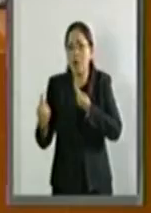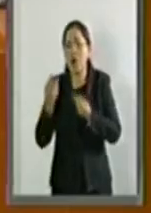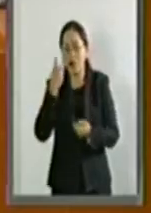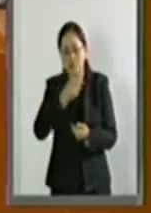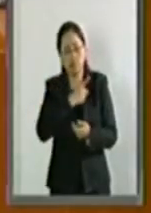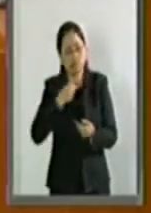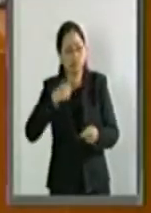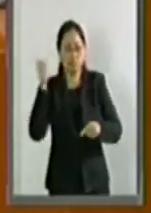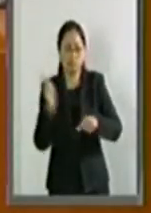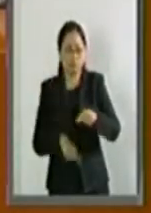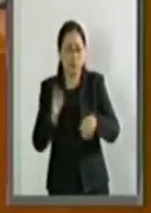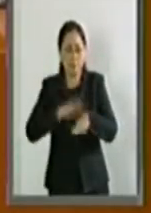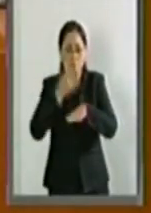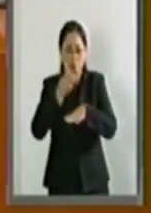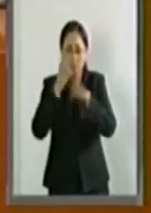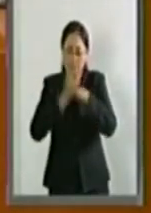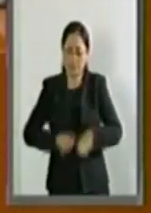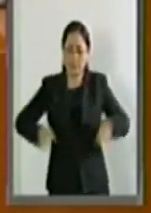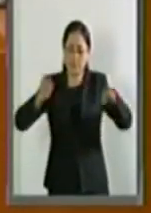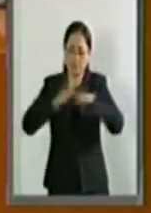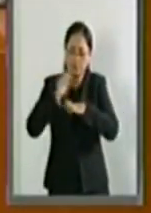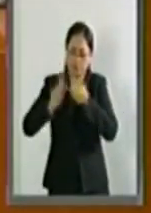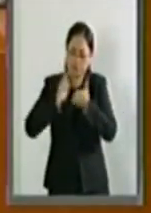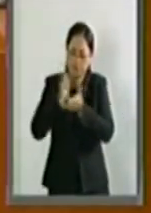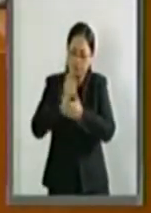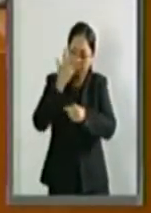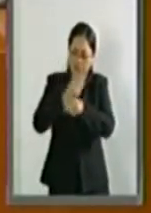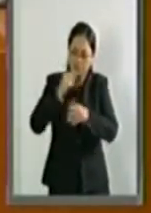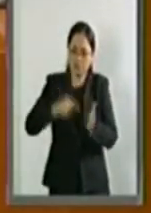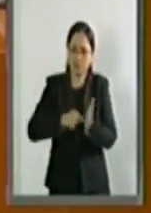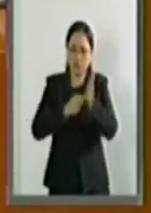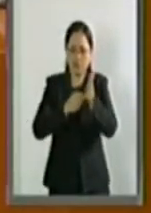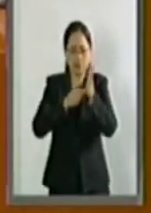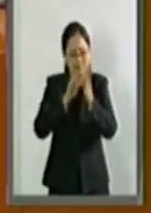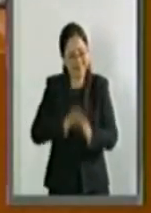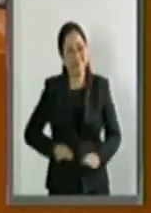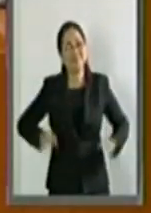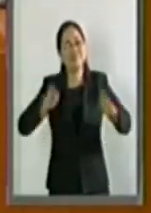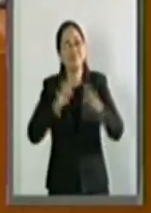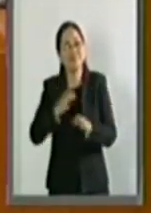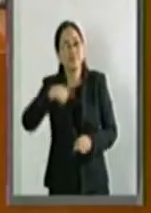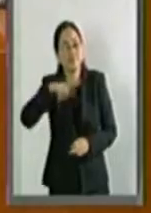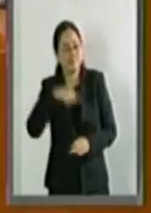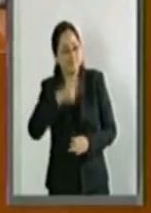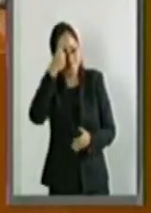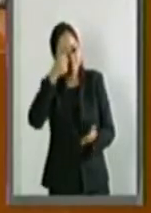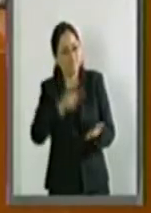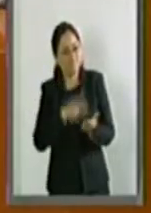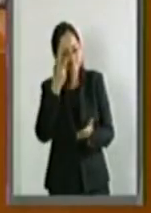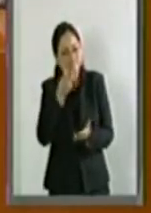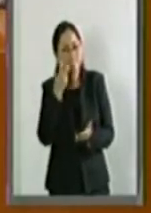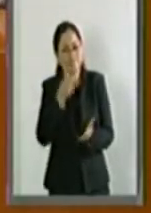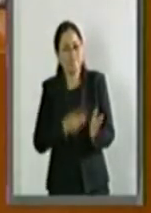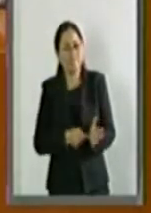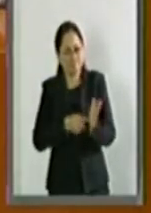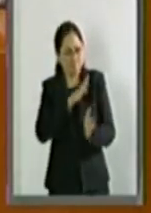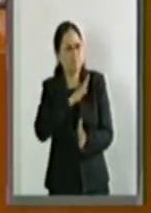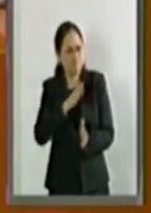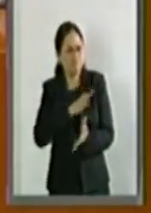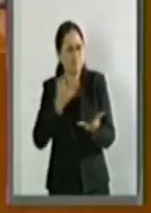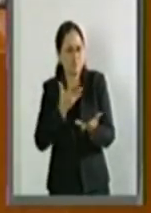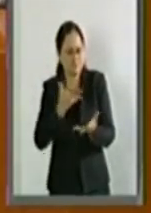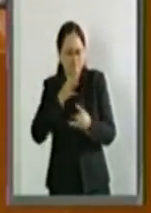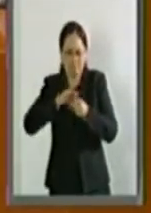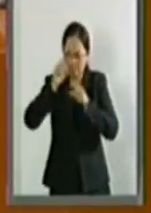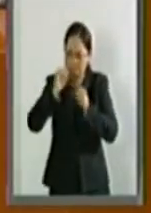es una gran reforma la que hoy estamos presentando y consideramos viable esta reforma para